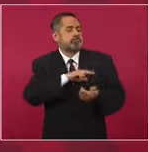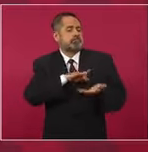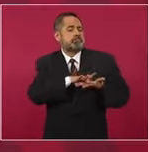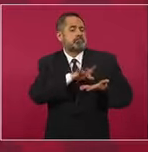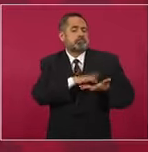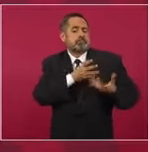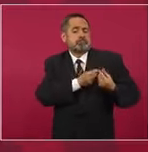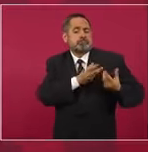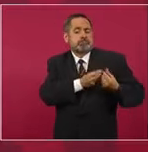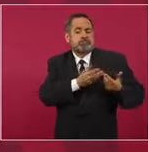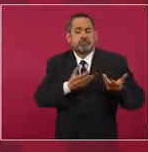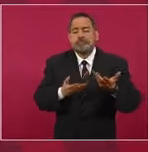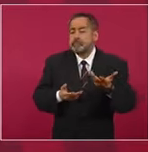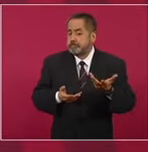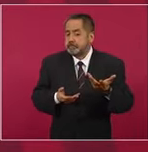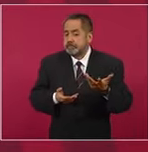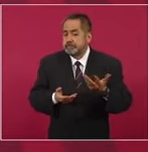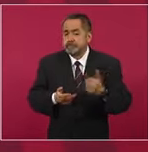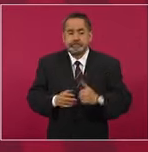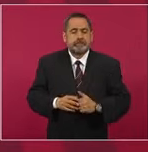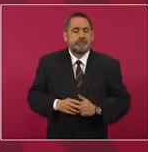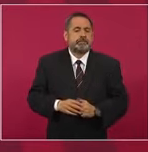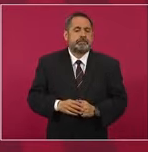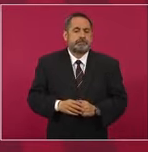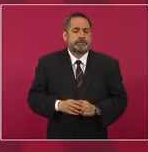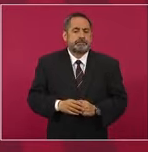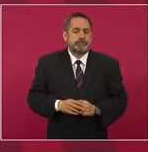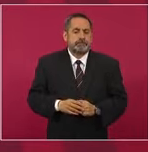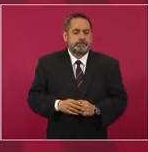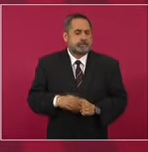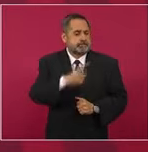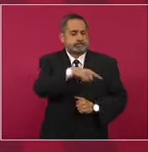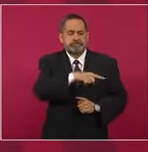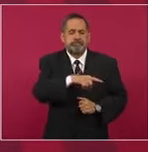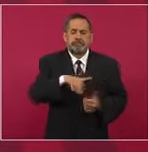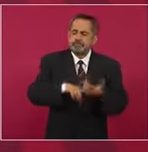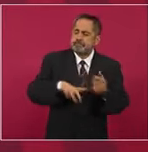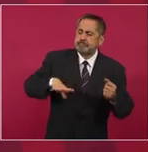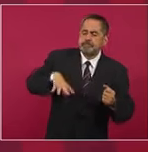que abusan?